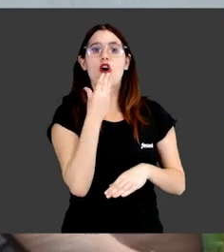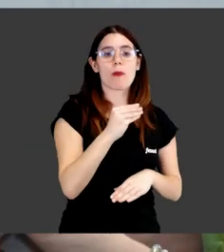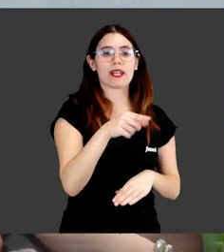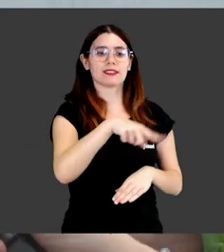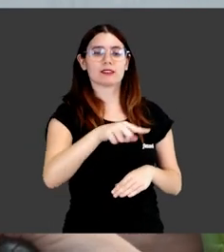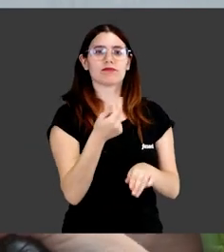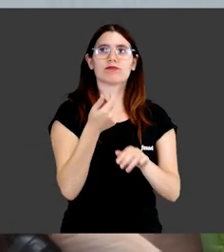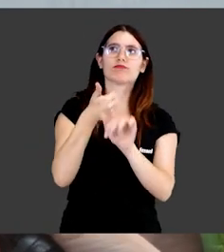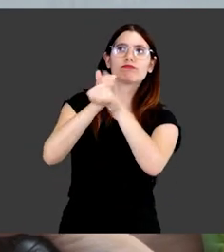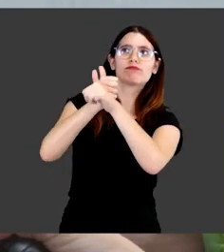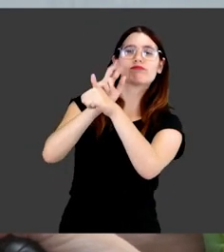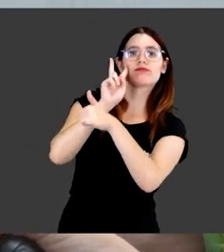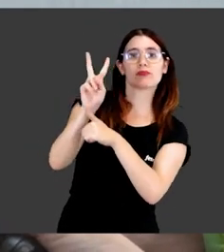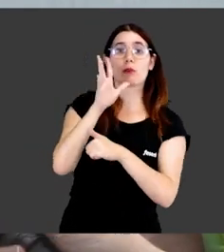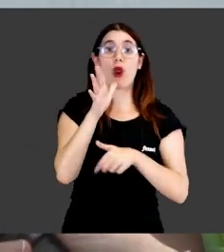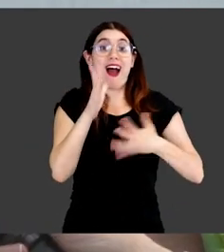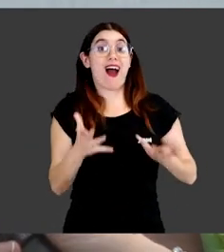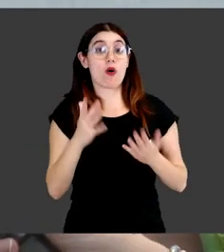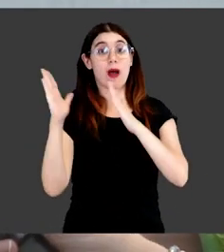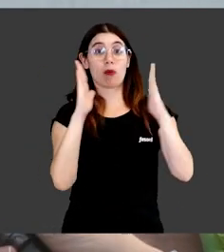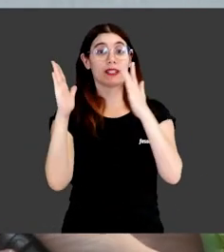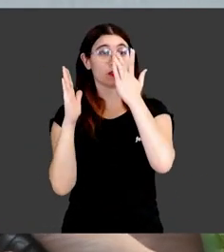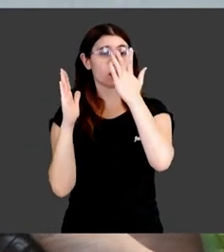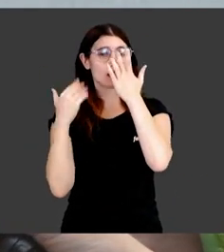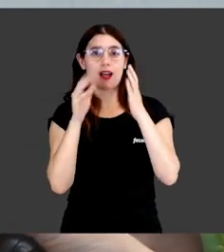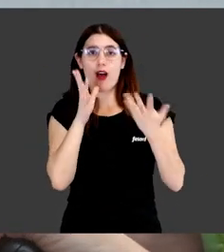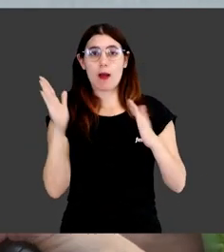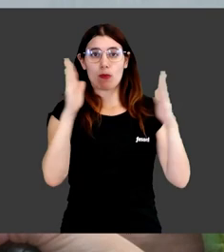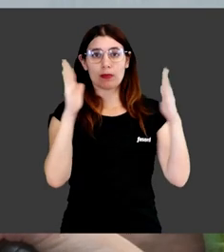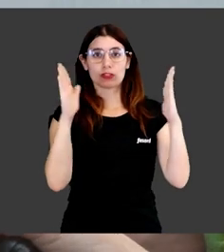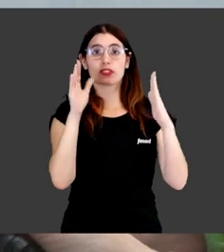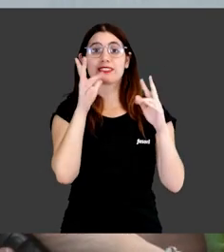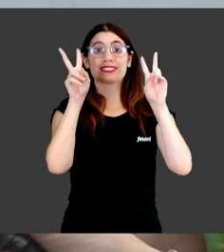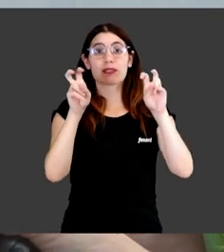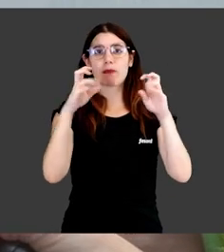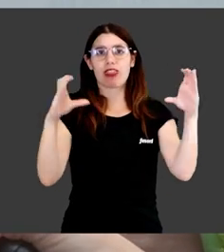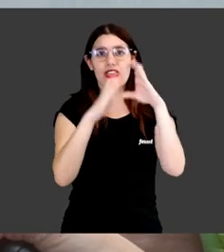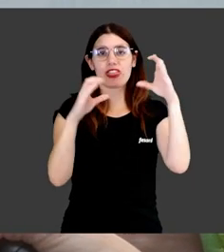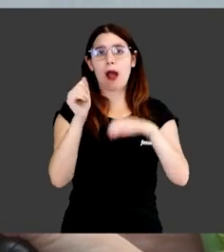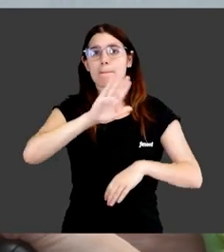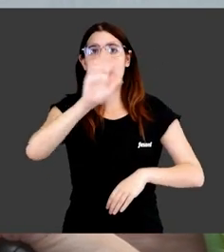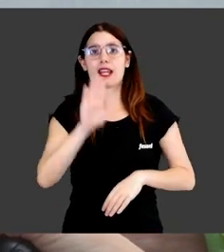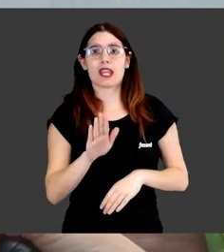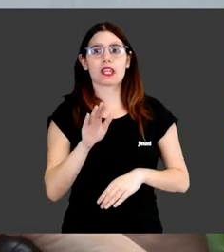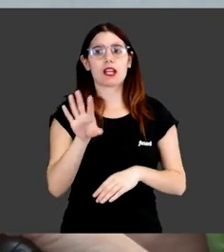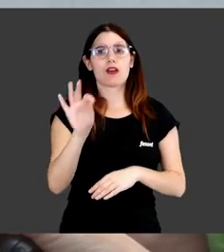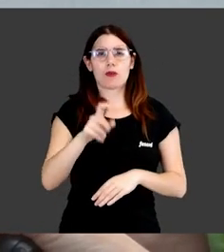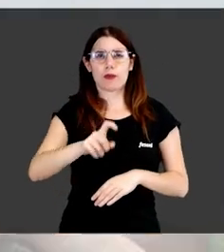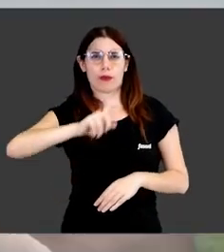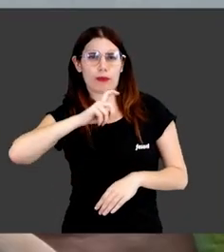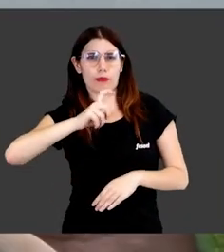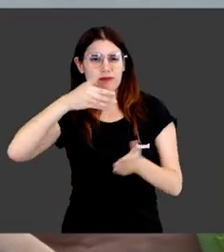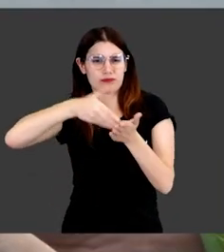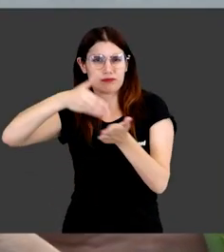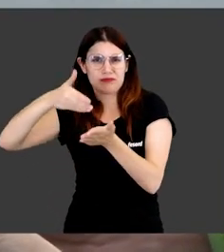porque en los momentos actuales quizá lo de dedicarse a la ciencia parece una opción muy difícil.